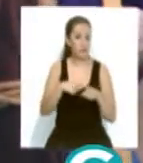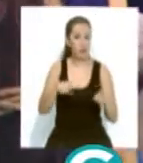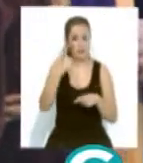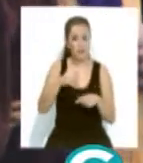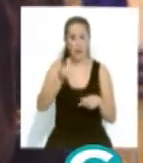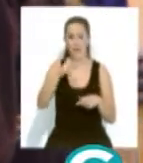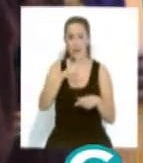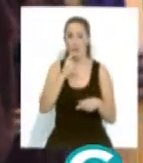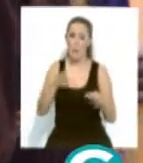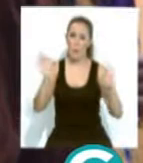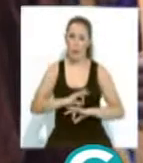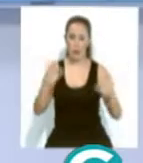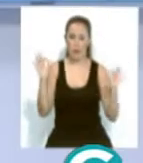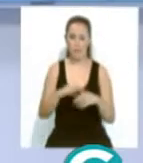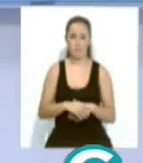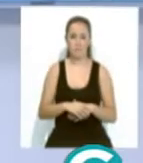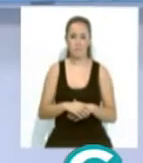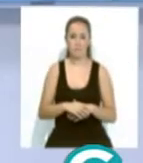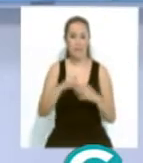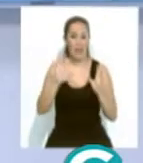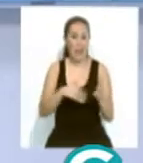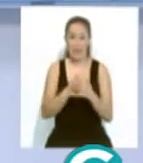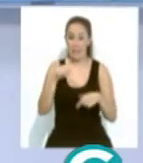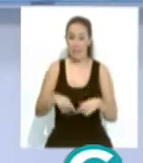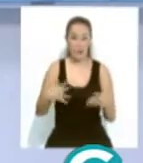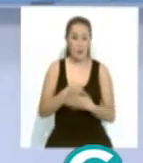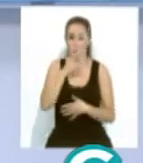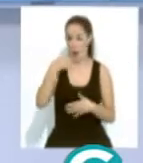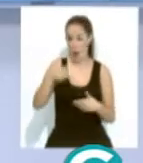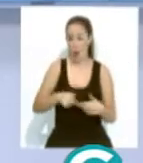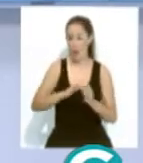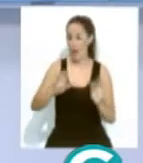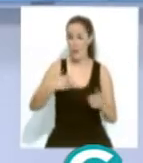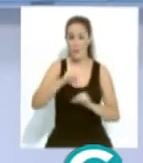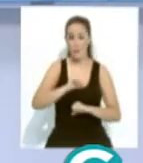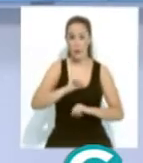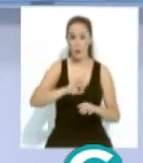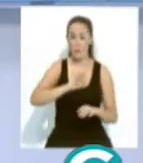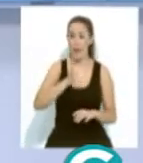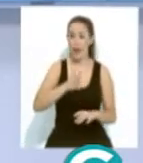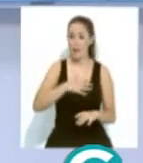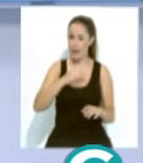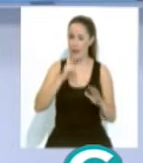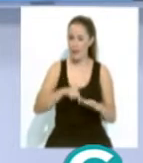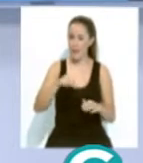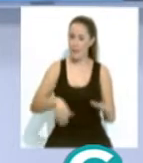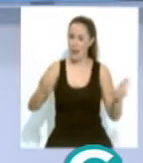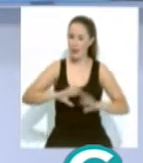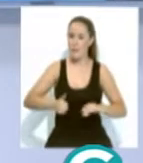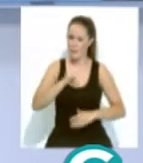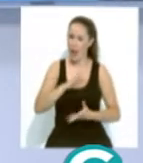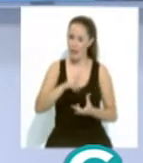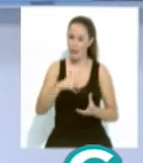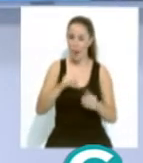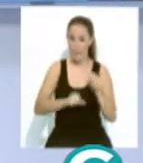Afligidos y Madruga. Y hasta aquí esto es todo por el momento. Les esperamos mañana, pero eso sí, esta noche tendrán más